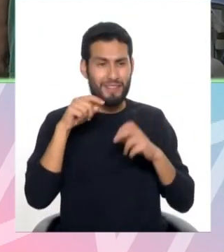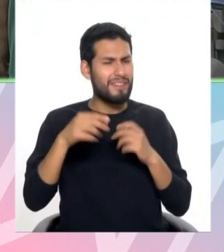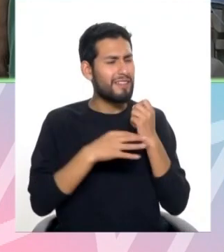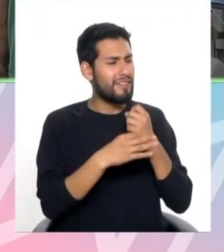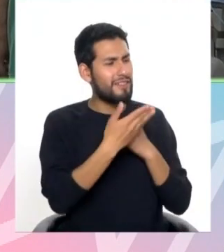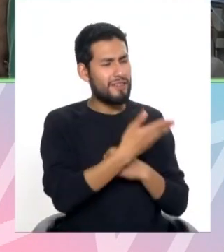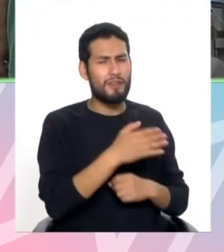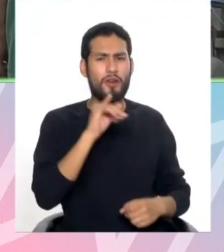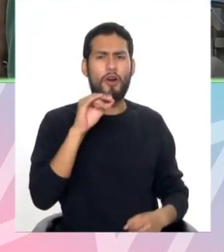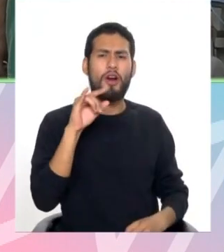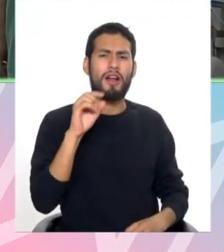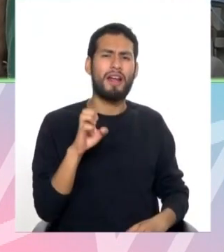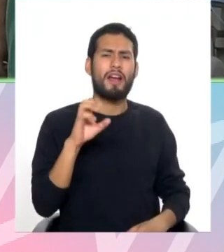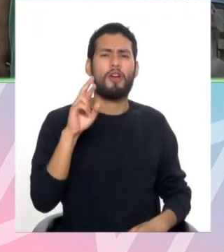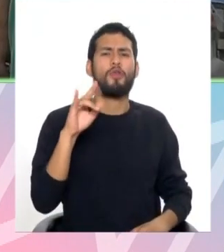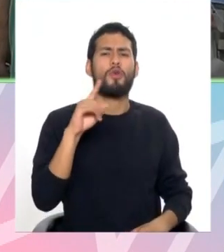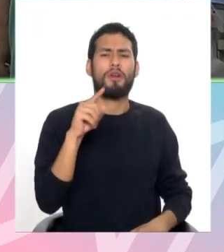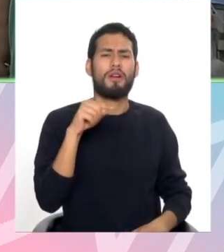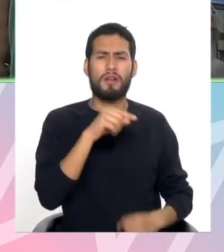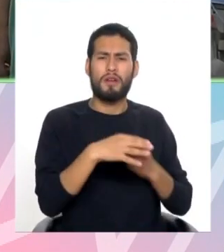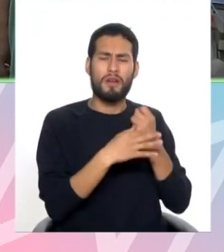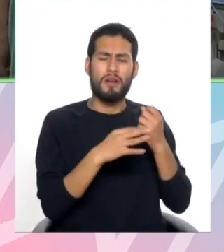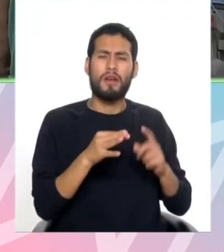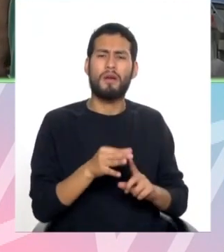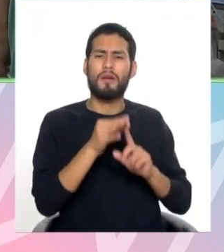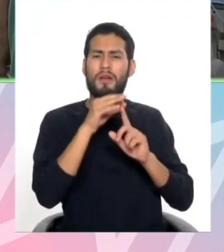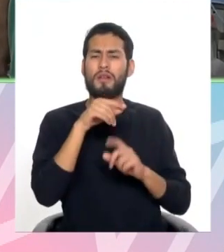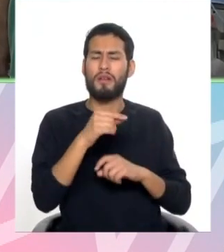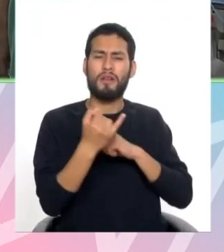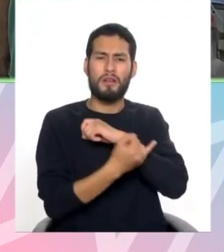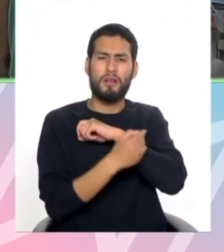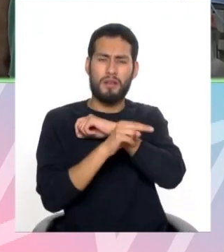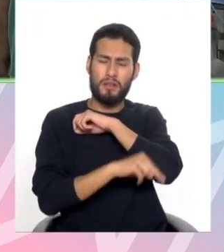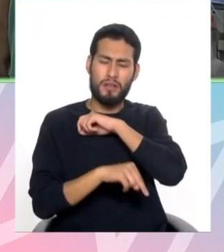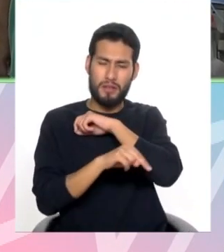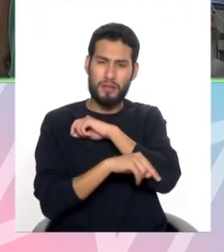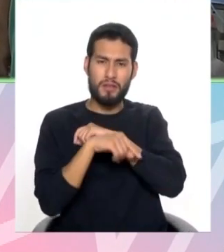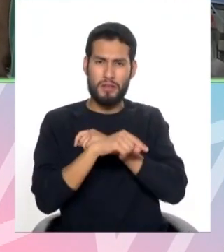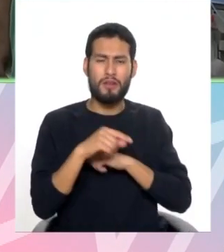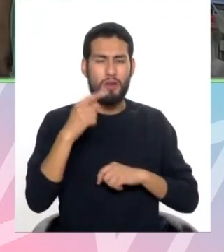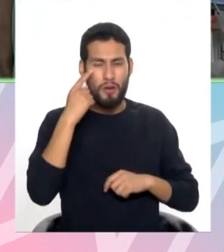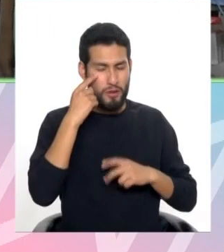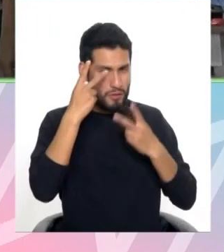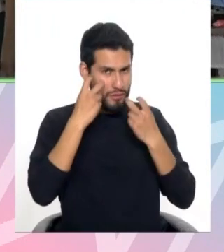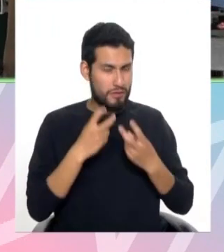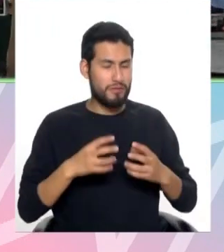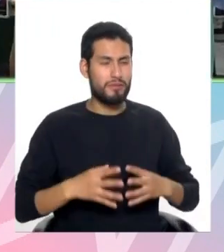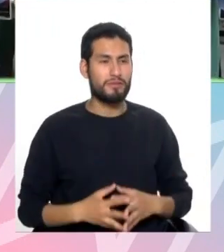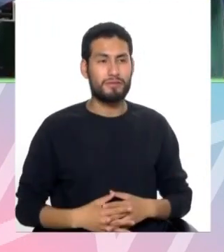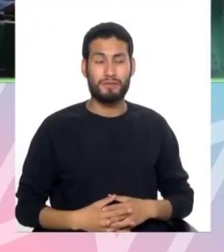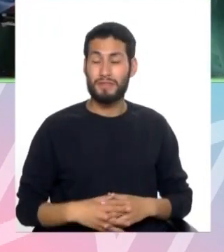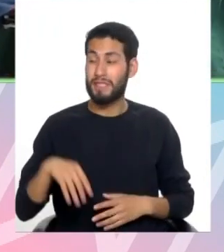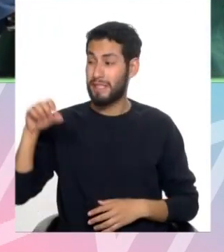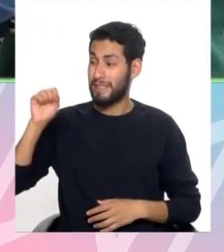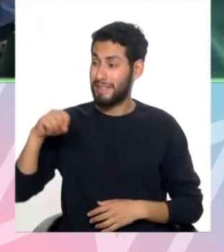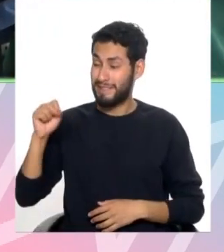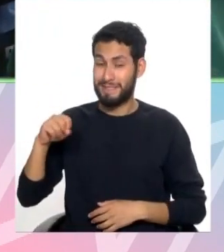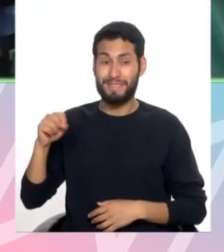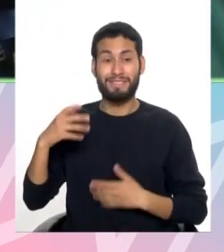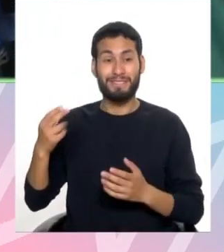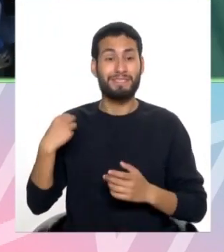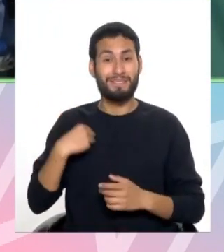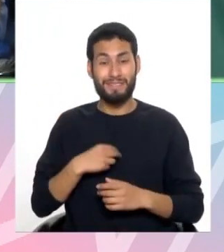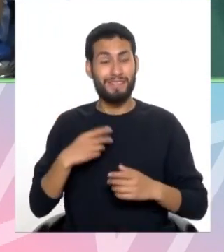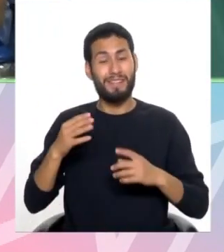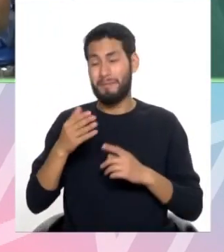doctor Jorge Ruiz Orrego, médico especialista del Instituto Nacional de Oftalmología. Así es, Aura, siempre los